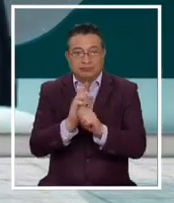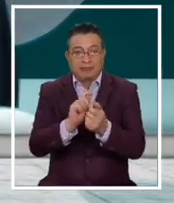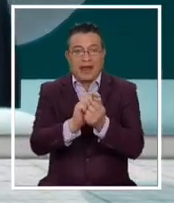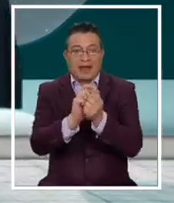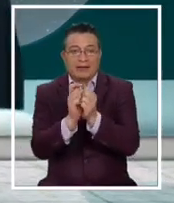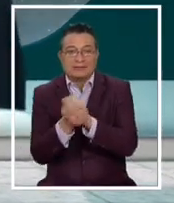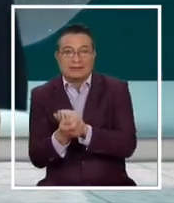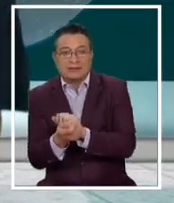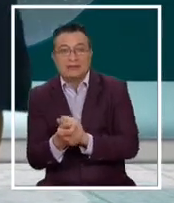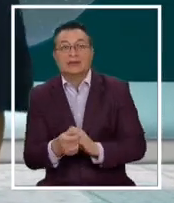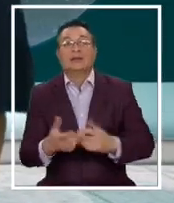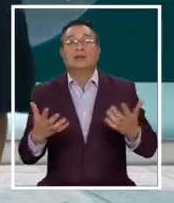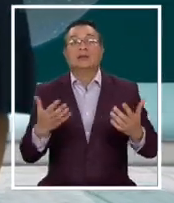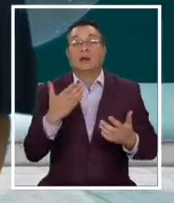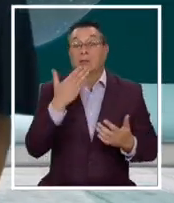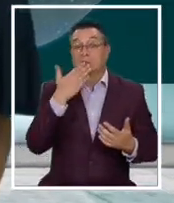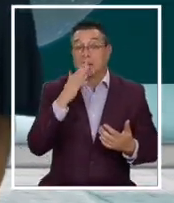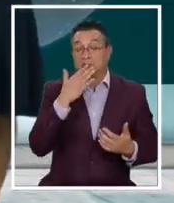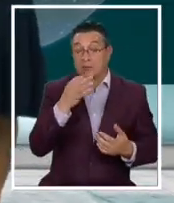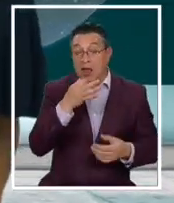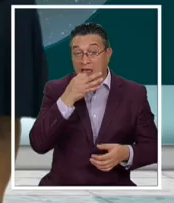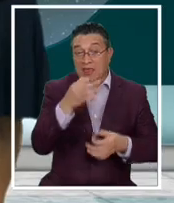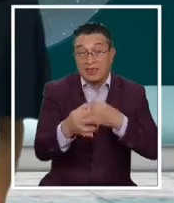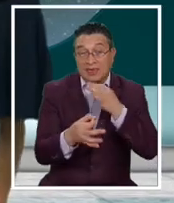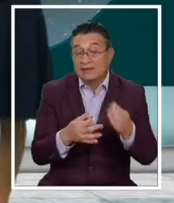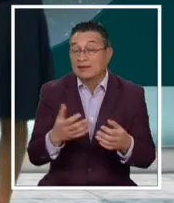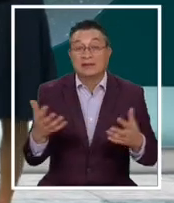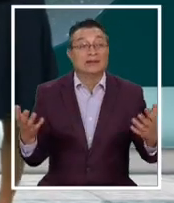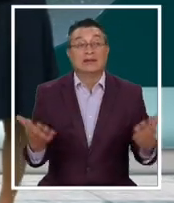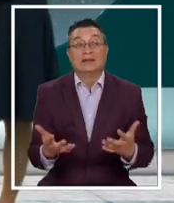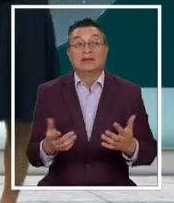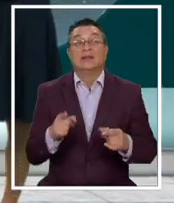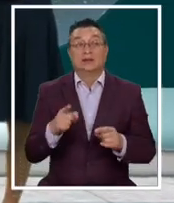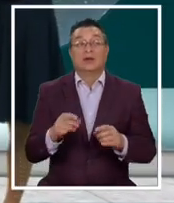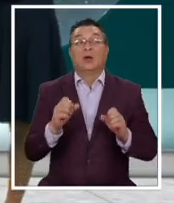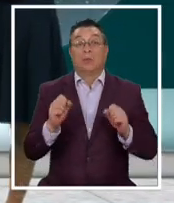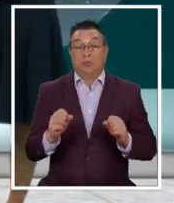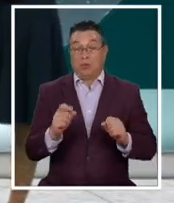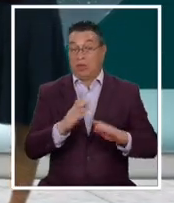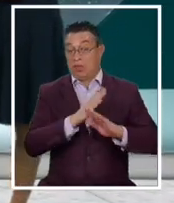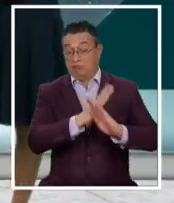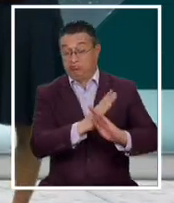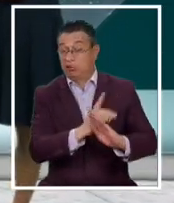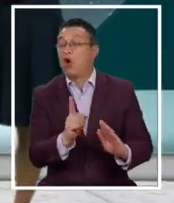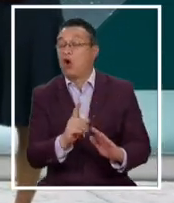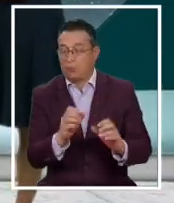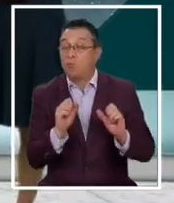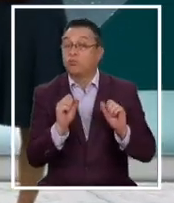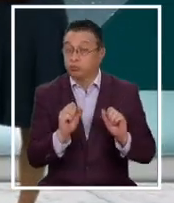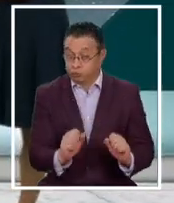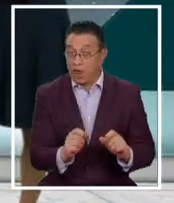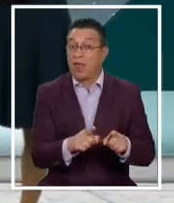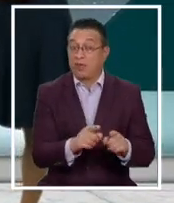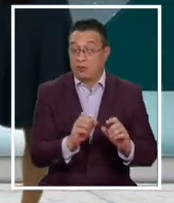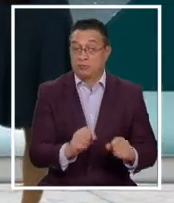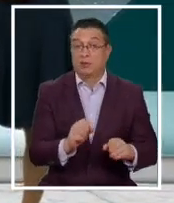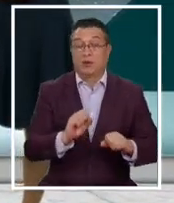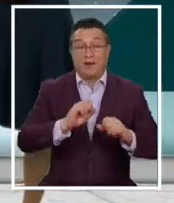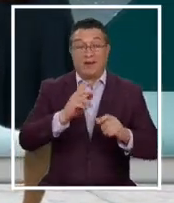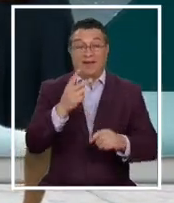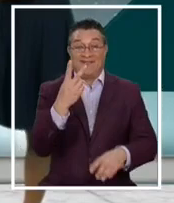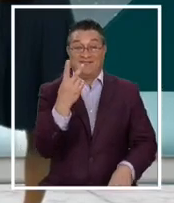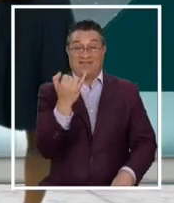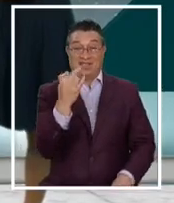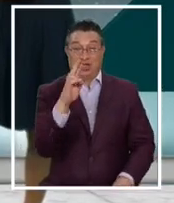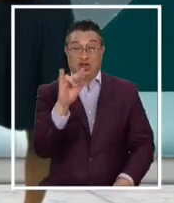¿Qué es lo que hemos hablado con los especialistas al respecto? Es algo que no podemos descartar en lo que nos han dicho, ya que el virus